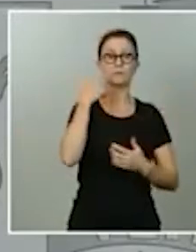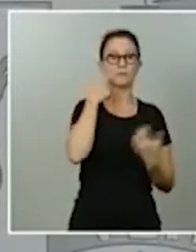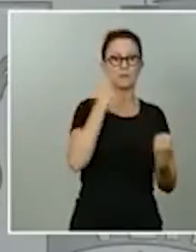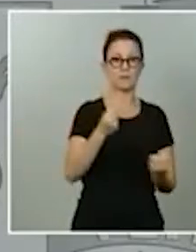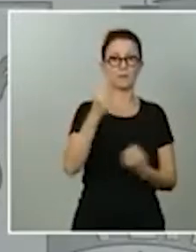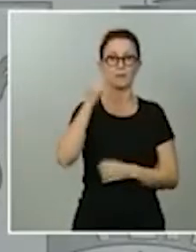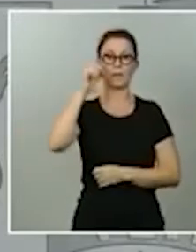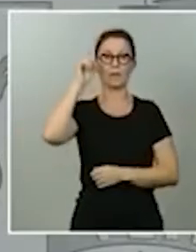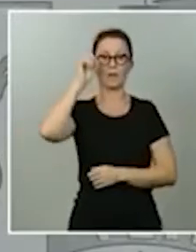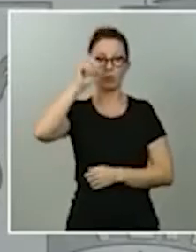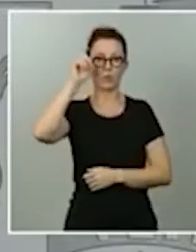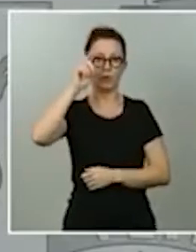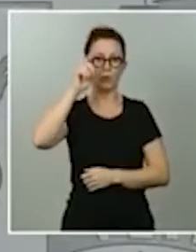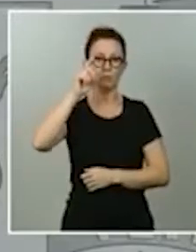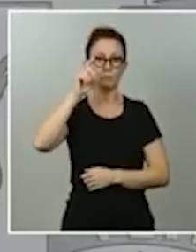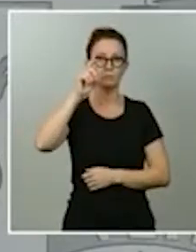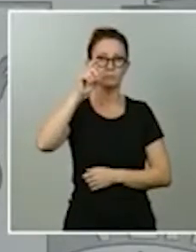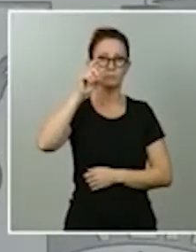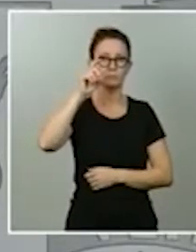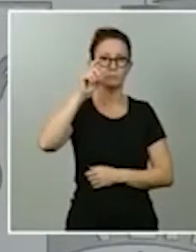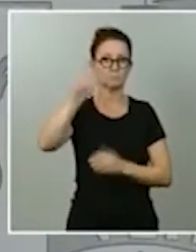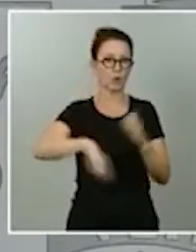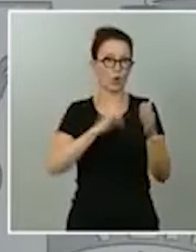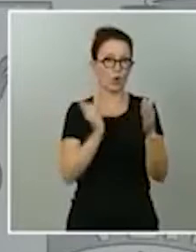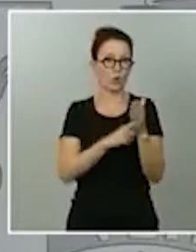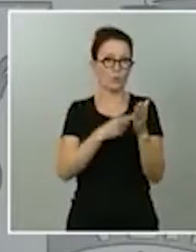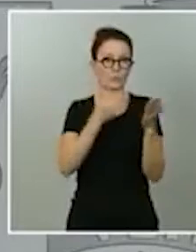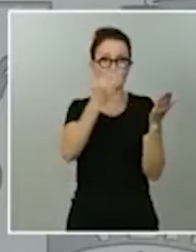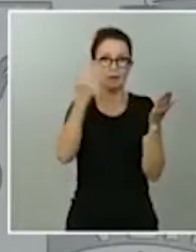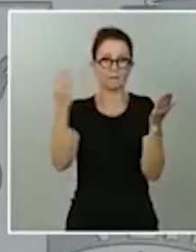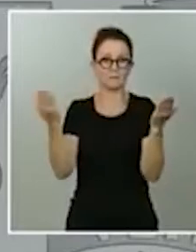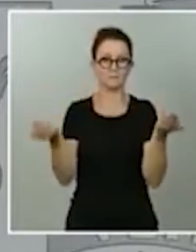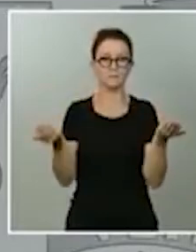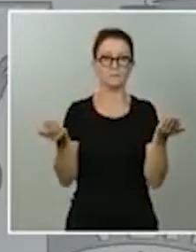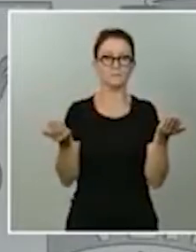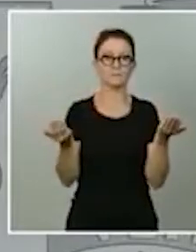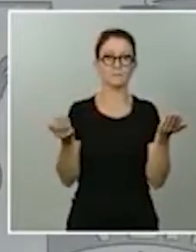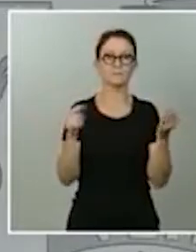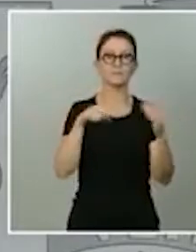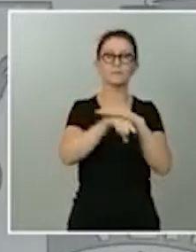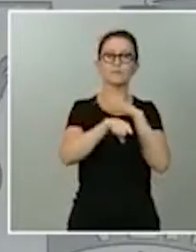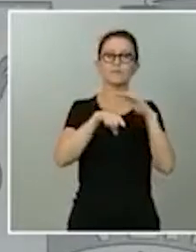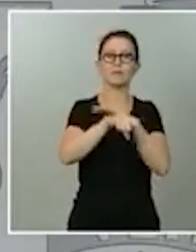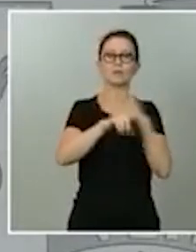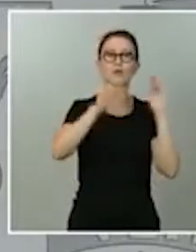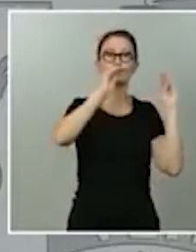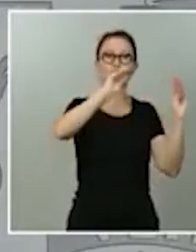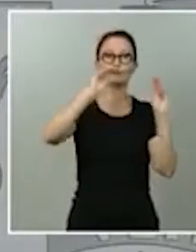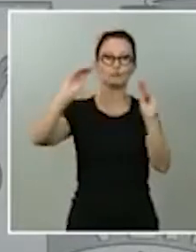son totales son máximas en cuanto a la gestión por tanto nosotros